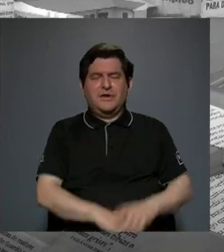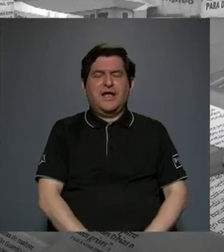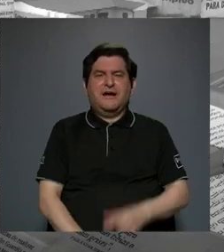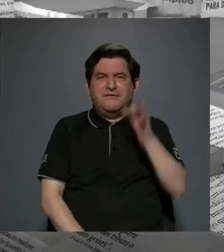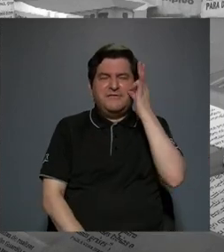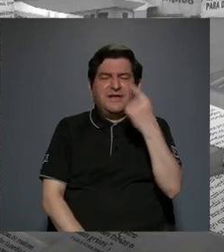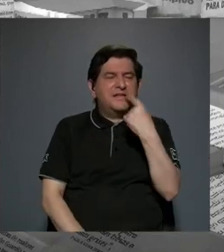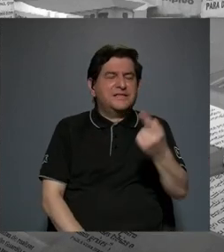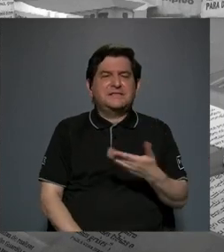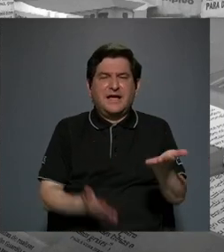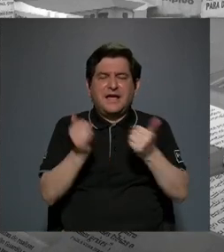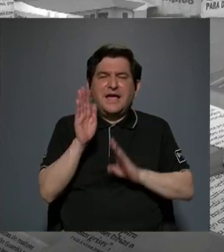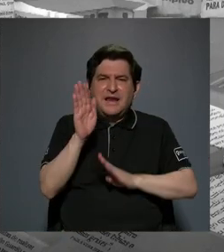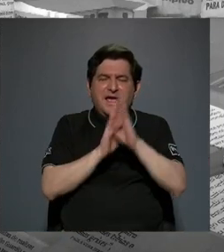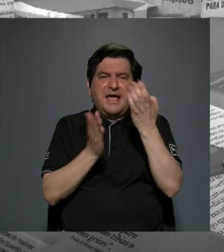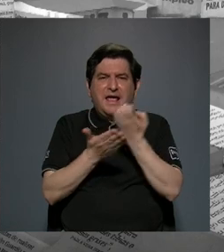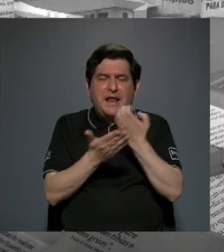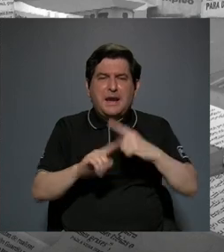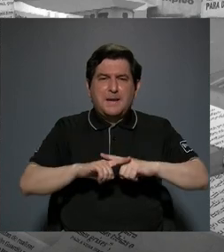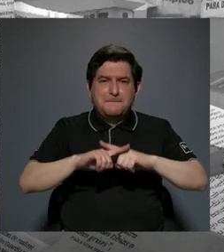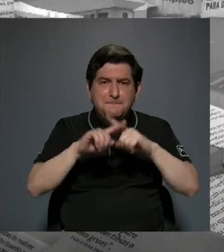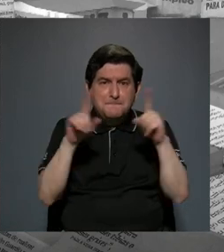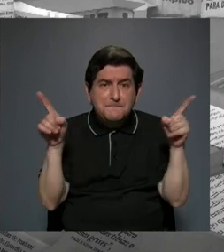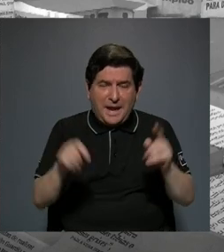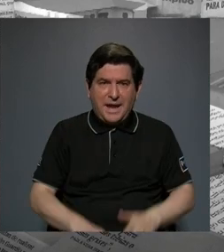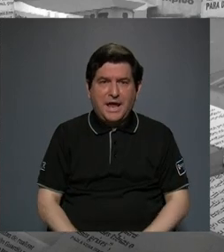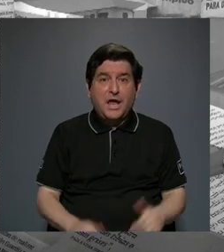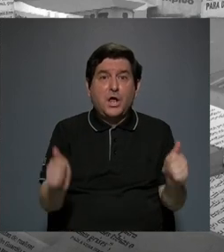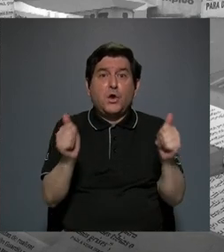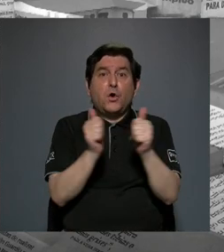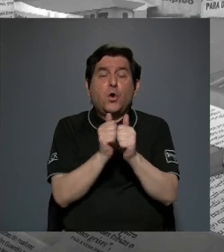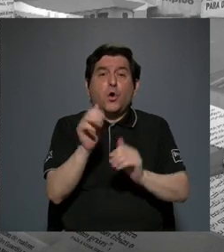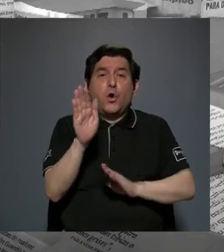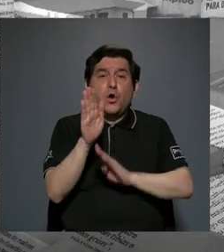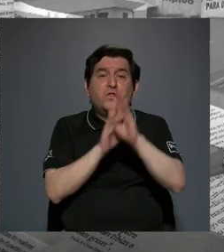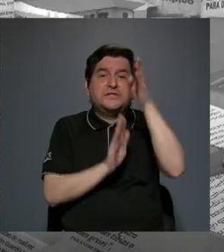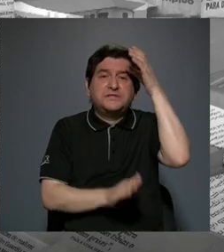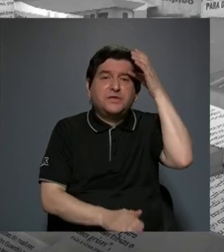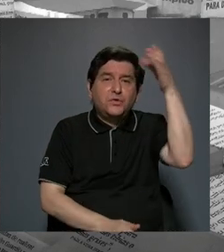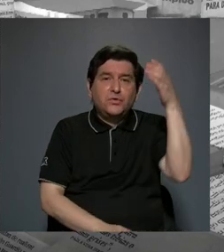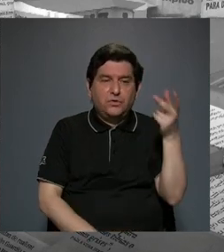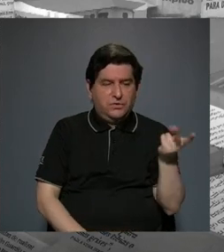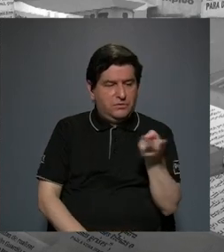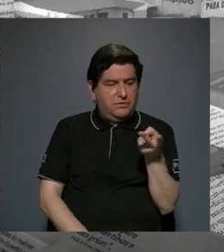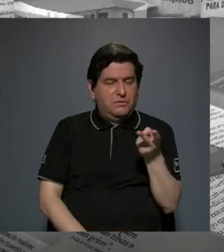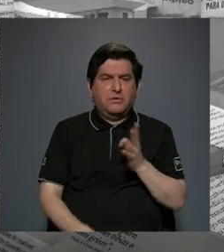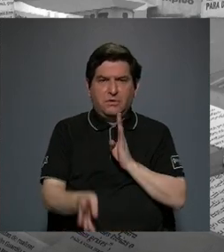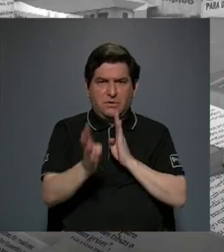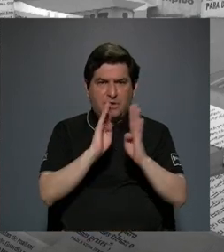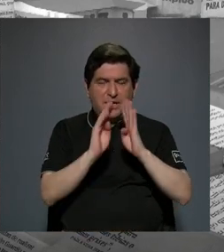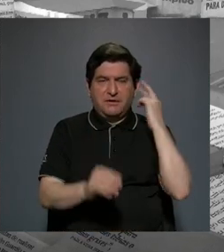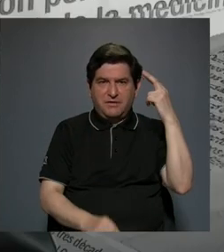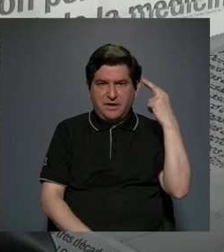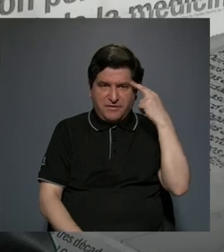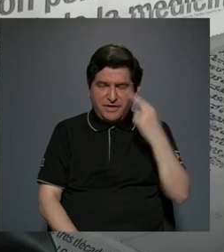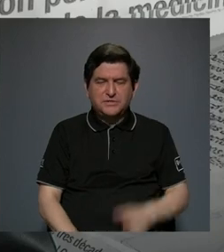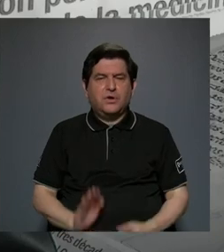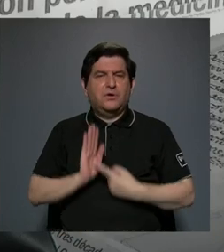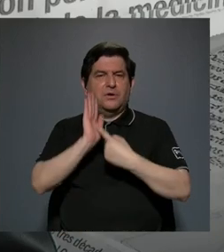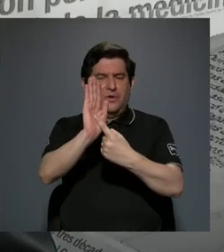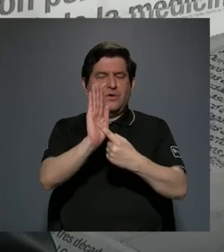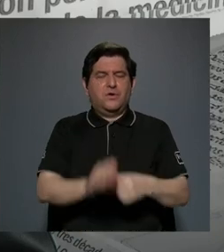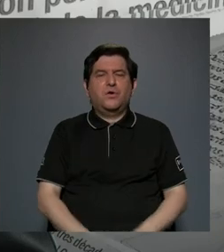Figueres queremos desarrollo económico pero con desarrollo cultural al hablar con motivo de la